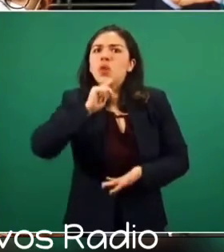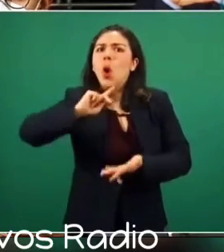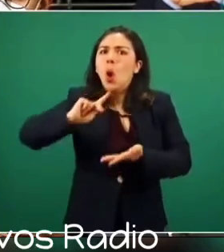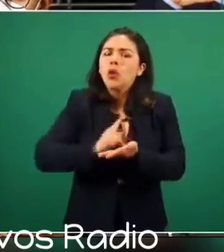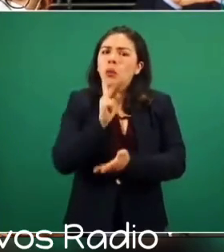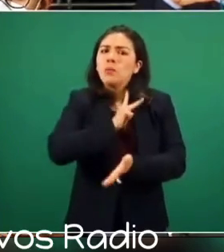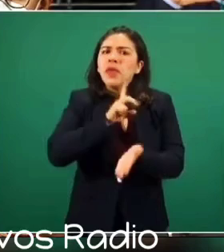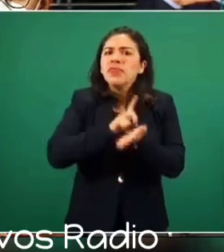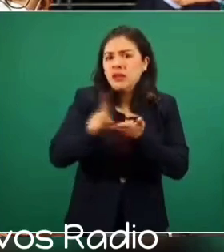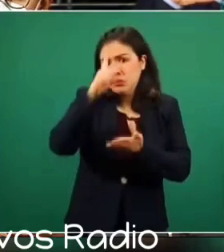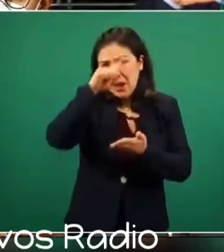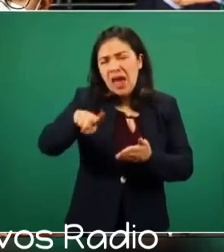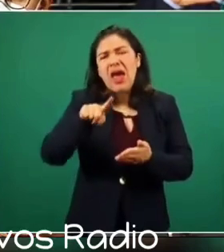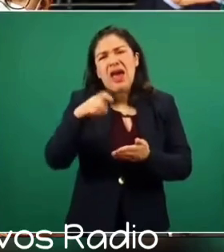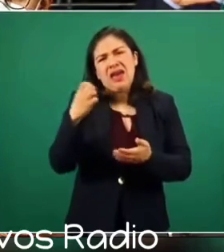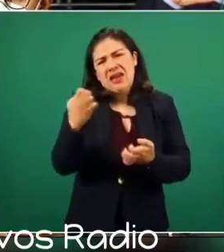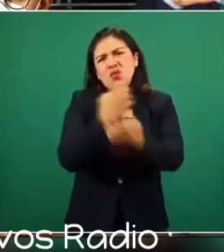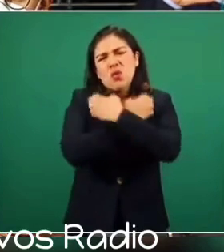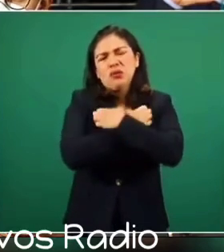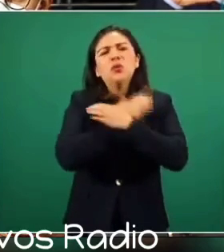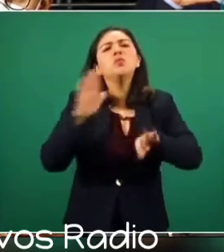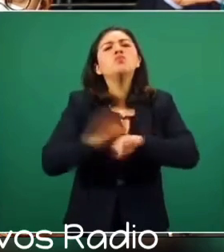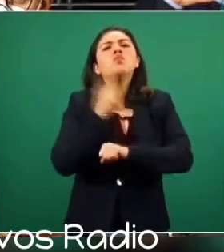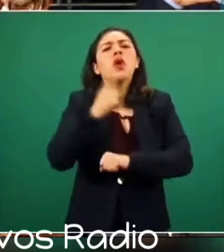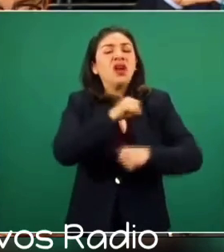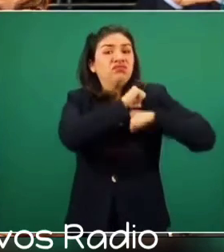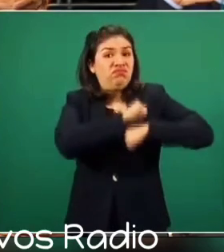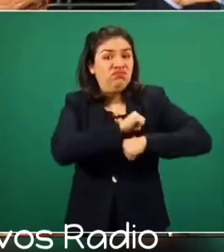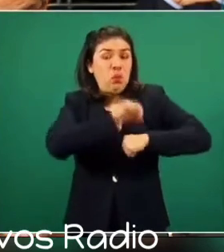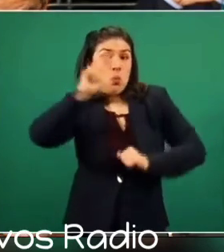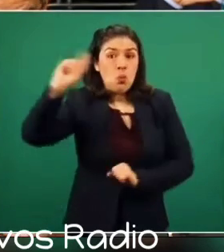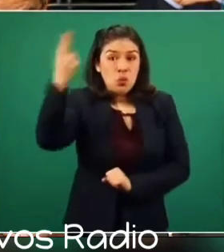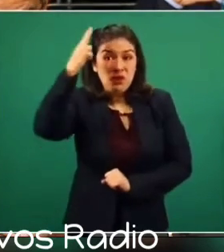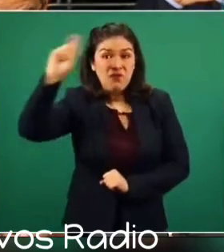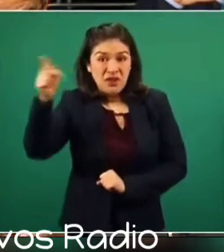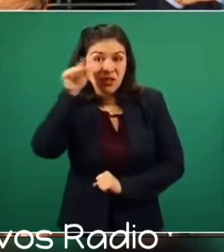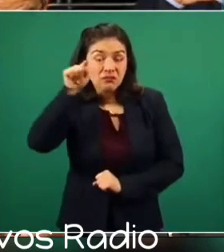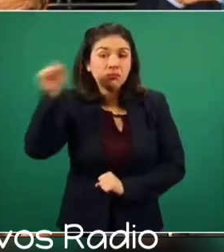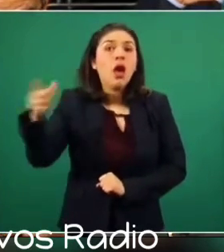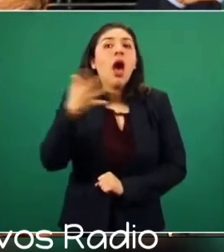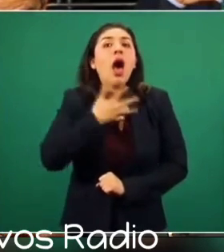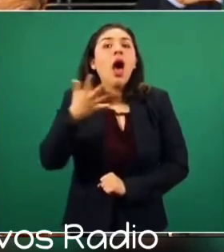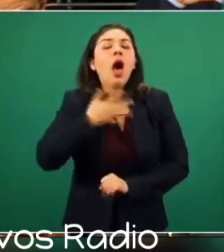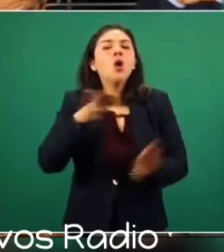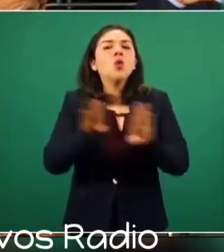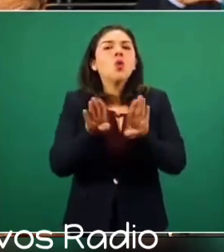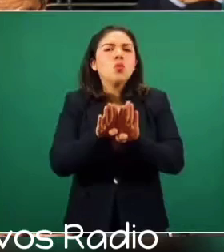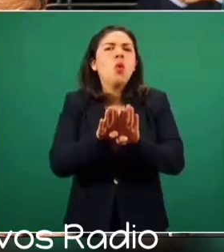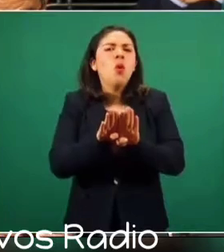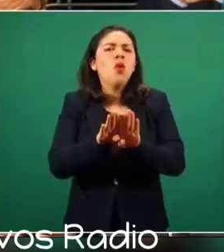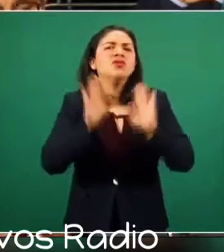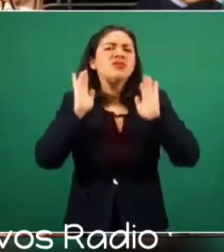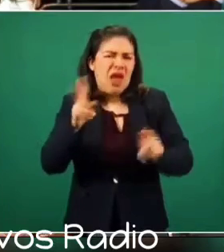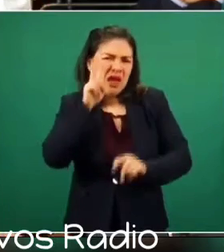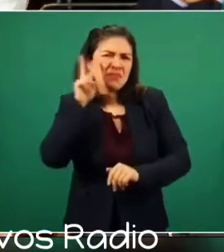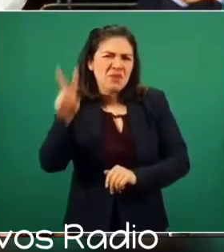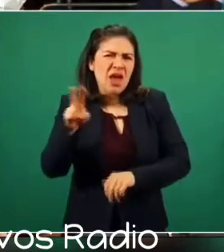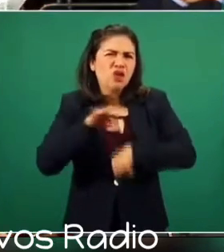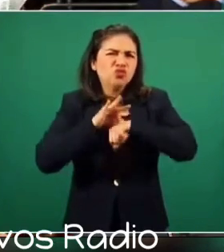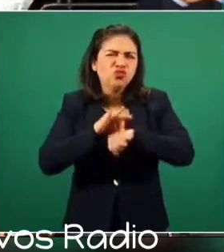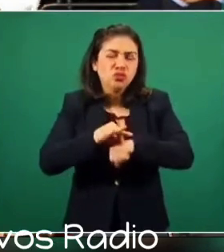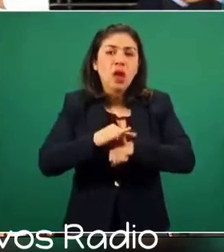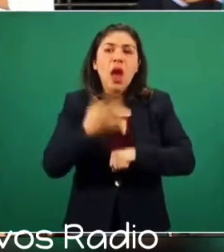pueda ejercer su derecho a la educación debido a que las autoridades de las universidades tendrán, como lo hacen en los hechos,